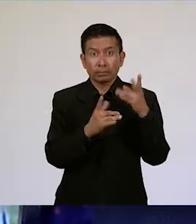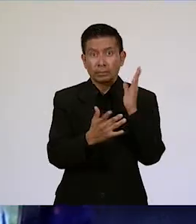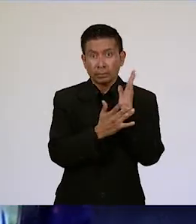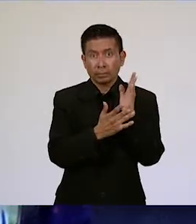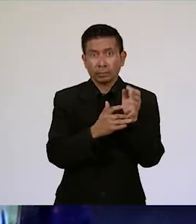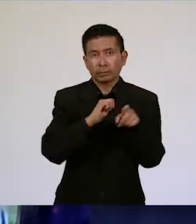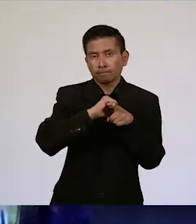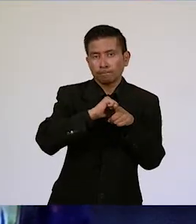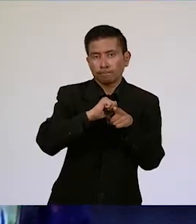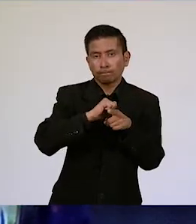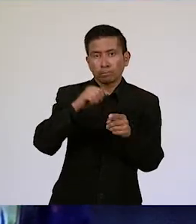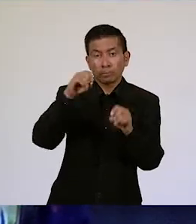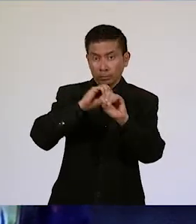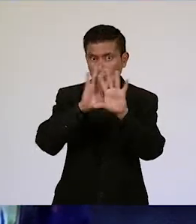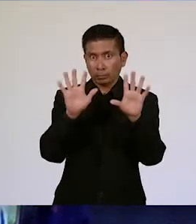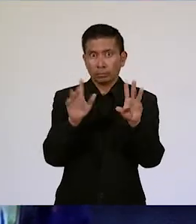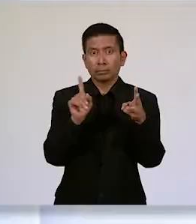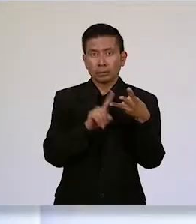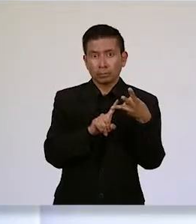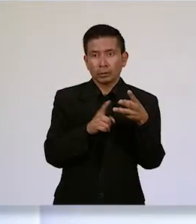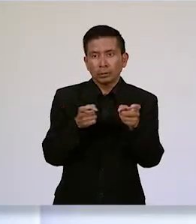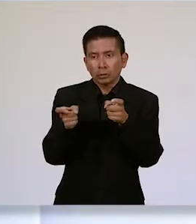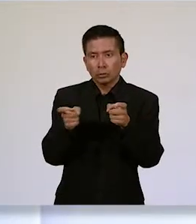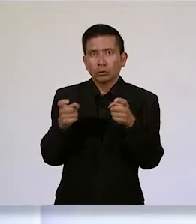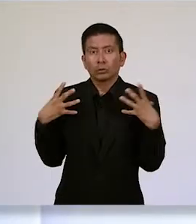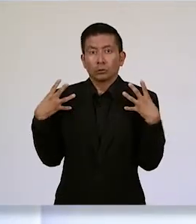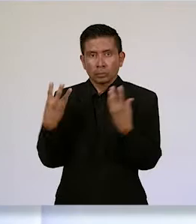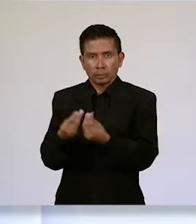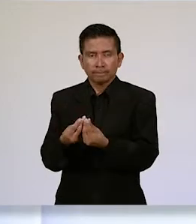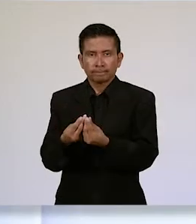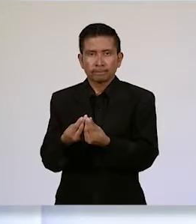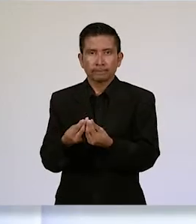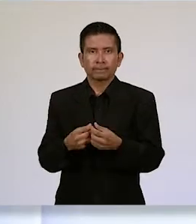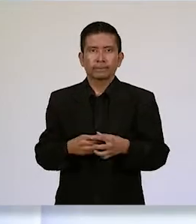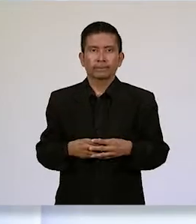técnicas de capacitación en transparencia y Contraloría Social.